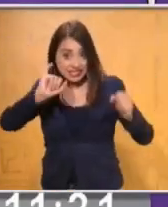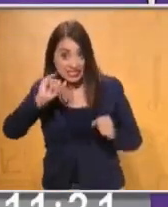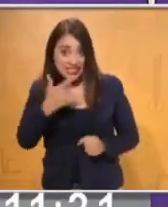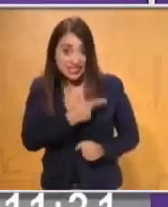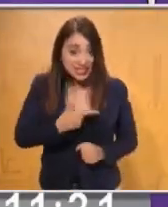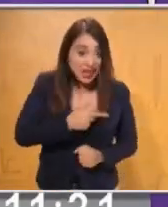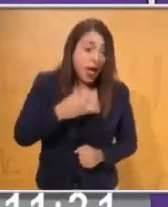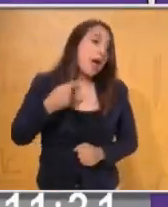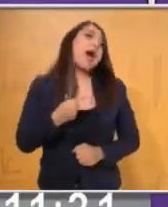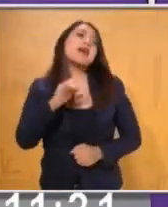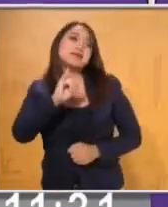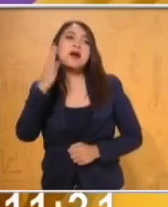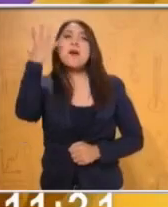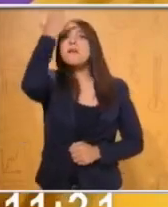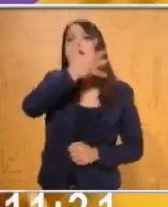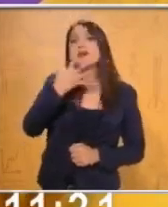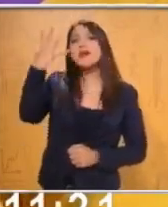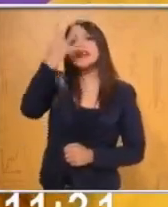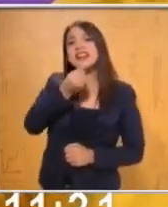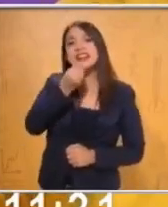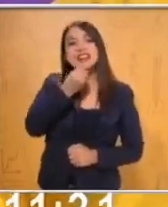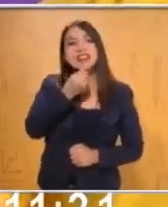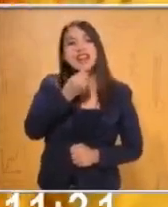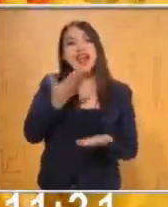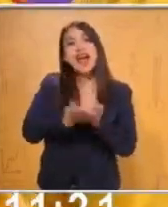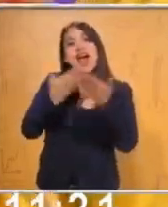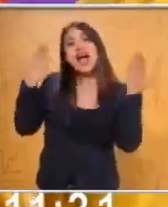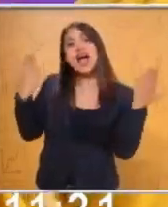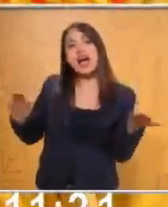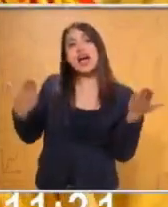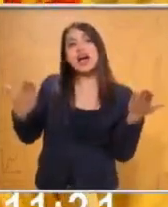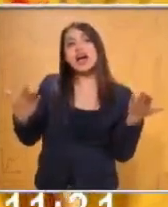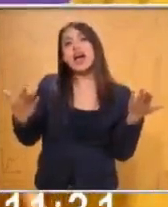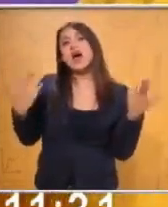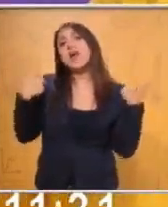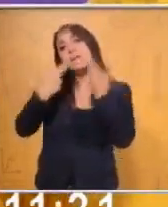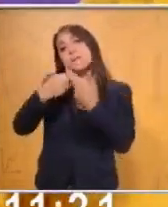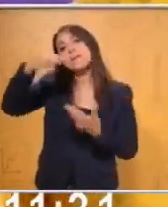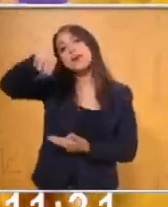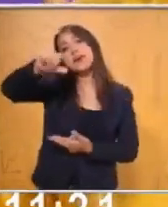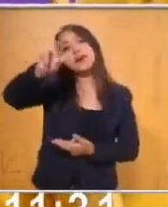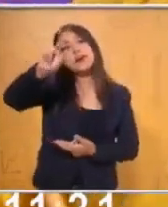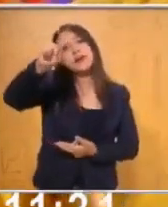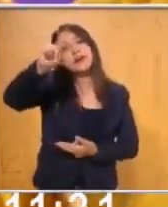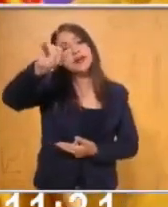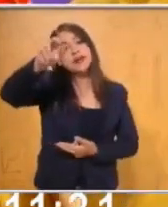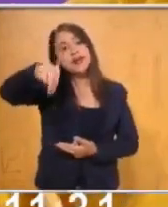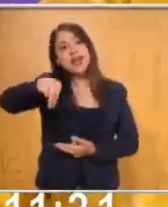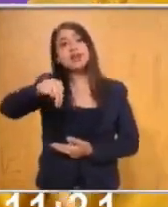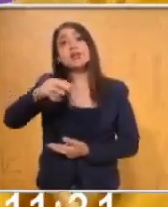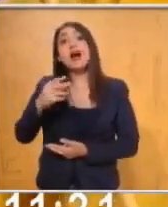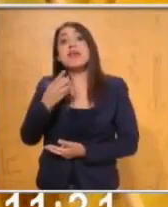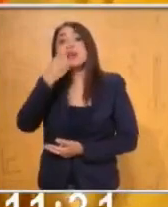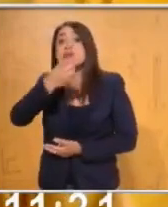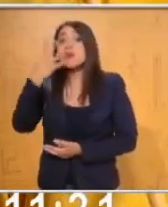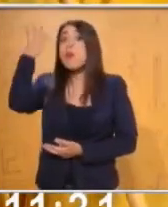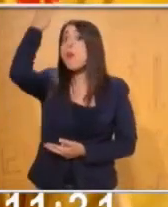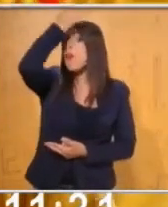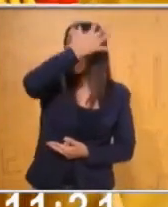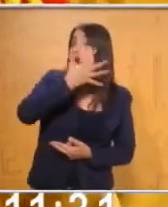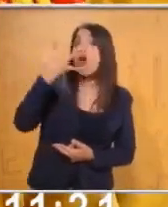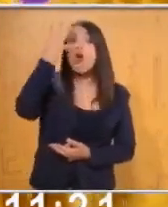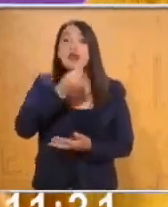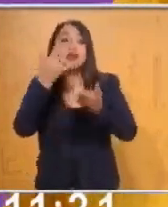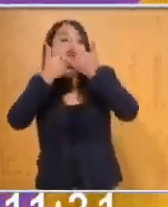Sí, estuvo muy bonita. Perfecto. Ahora vamos a escuchar al maestro Martín que nos va a decir un bonito cuento. Conale mucha